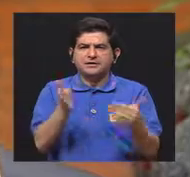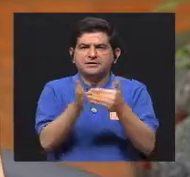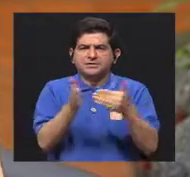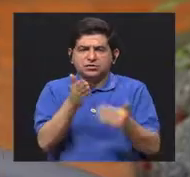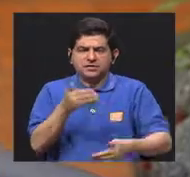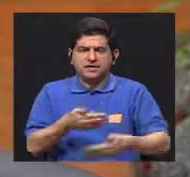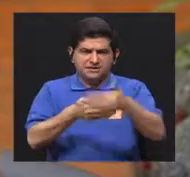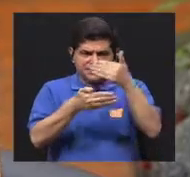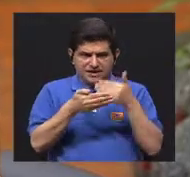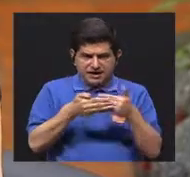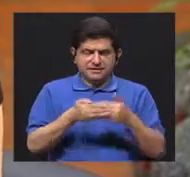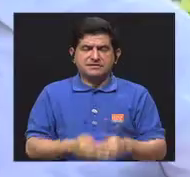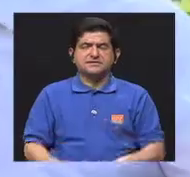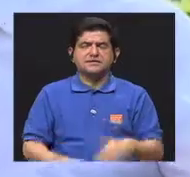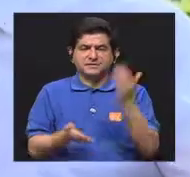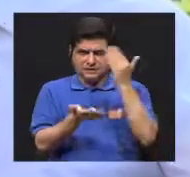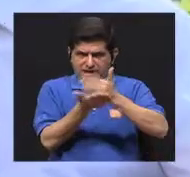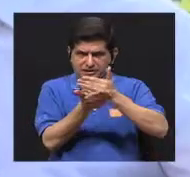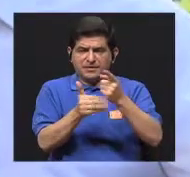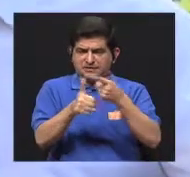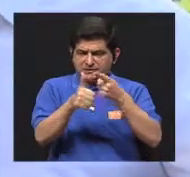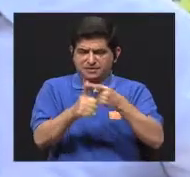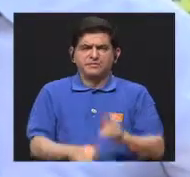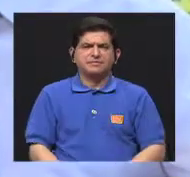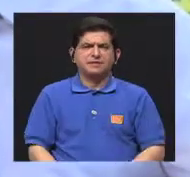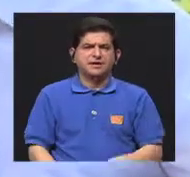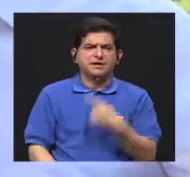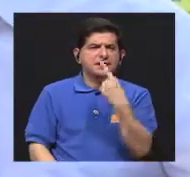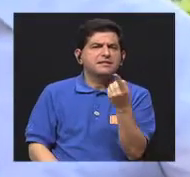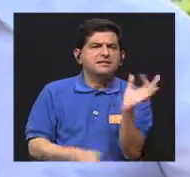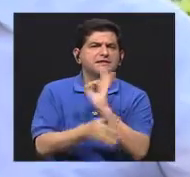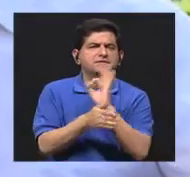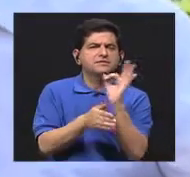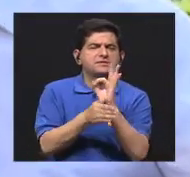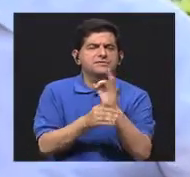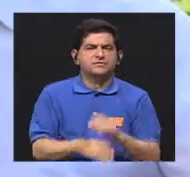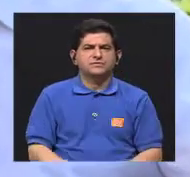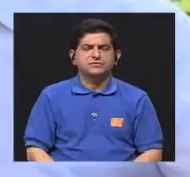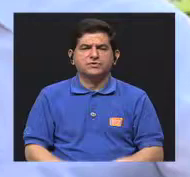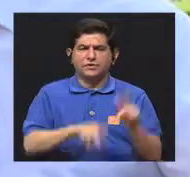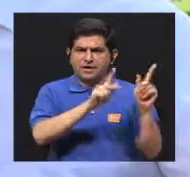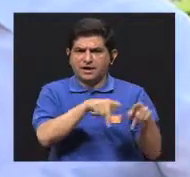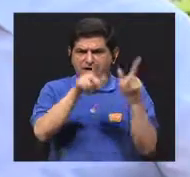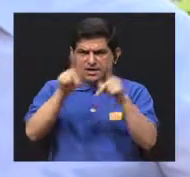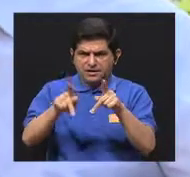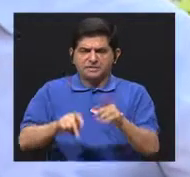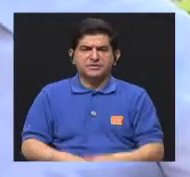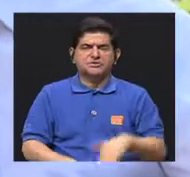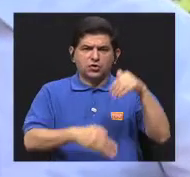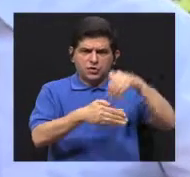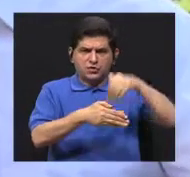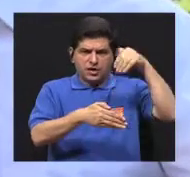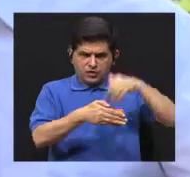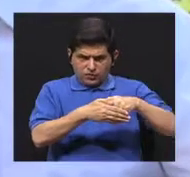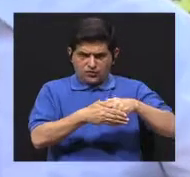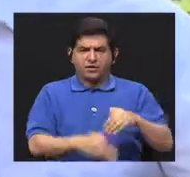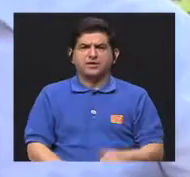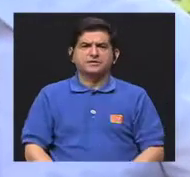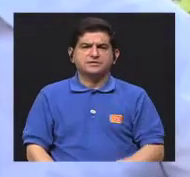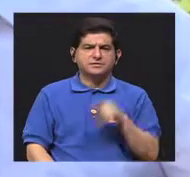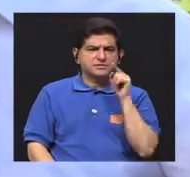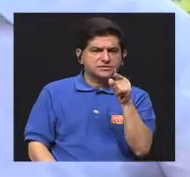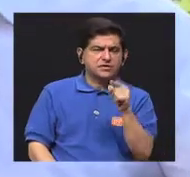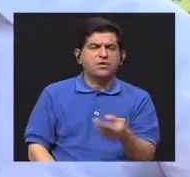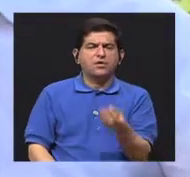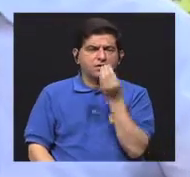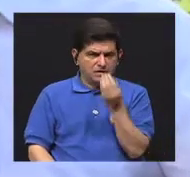Tal vez para retomar, antes de ir a la primera pausa, eso que usted dice que parece que funciona, le funciona a la persona ir llevando un registro de lo